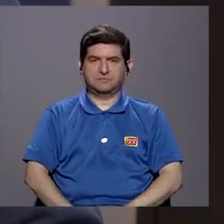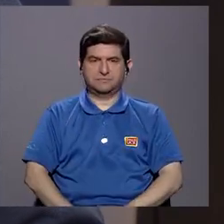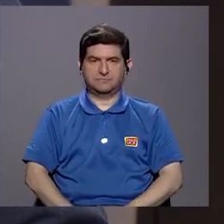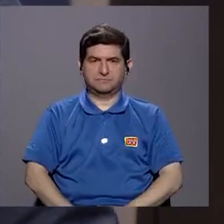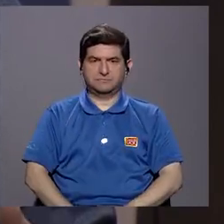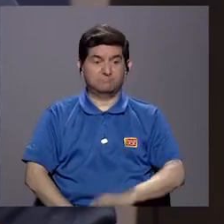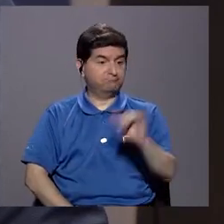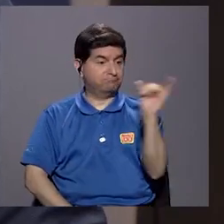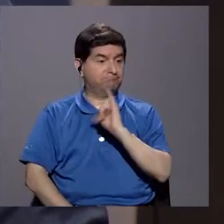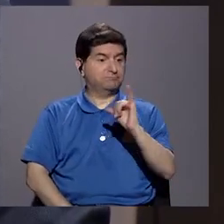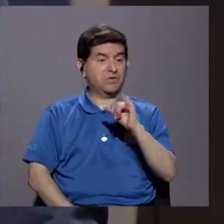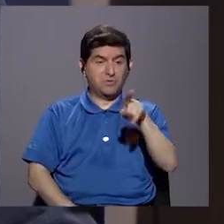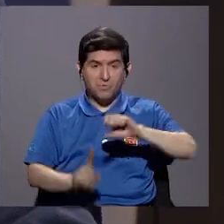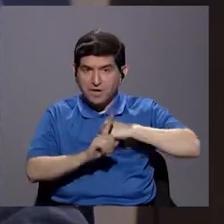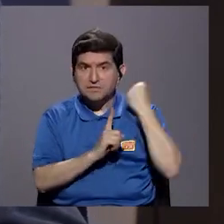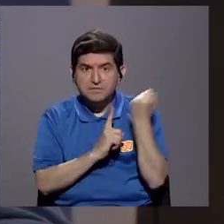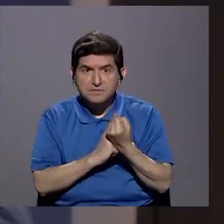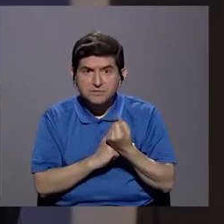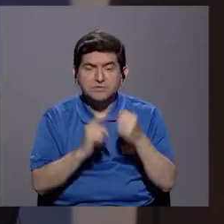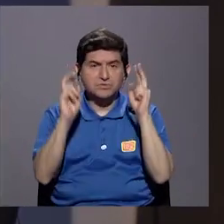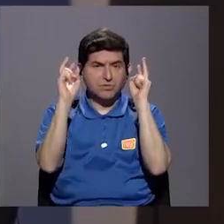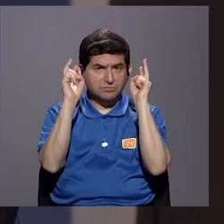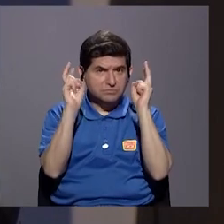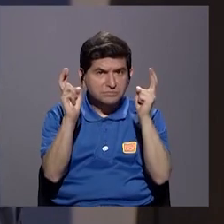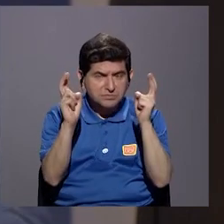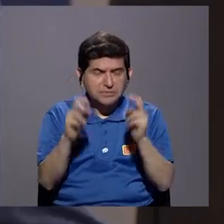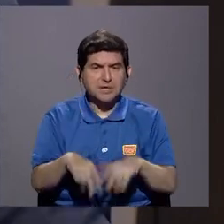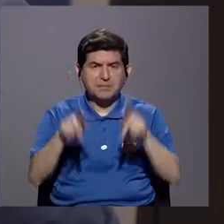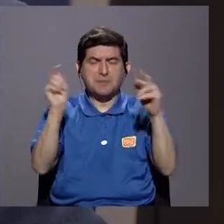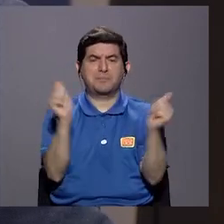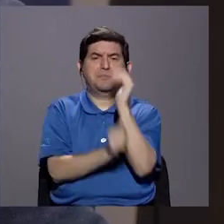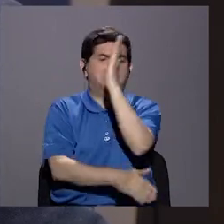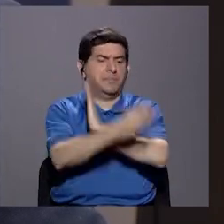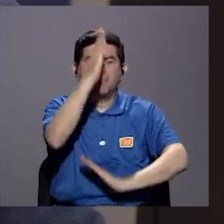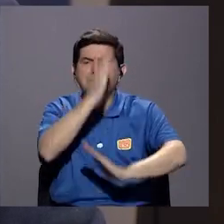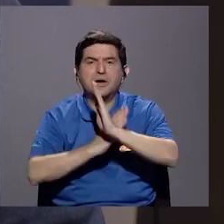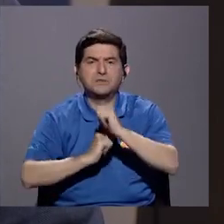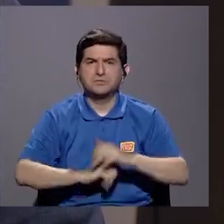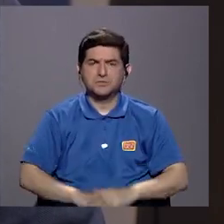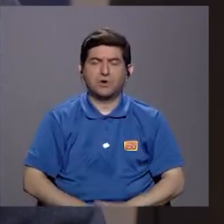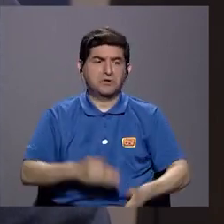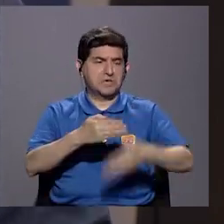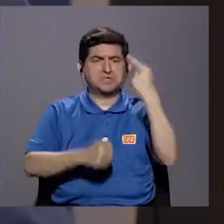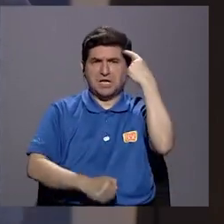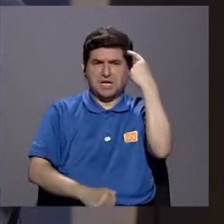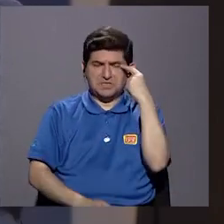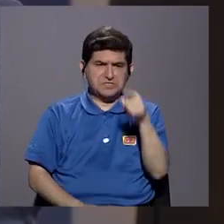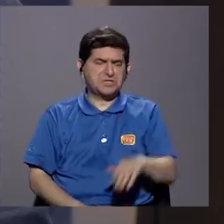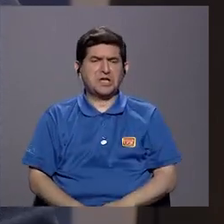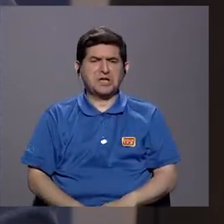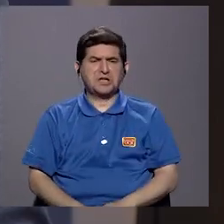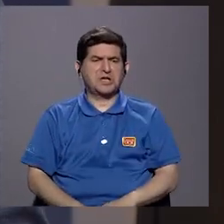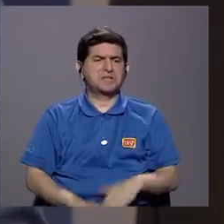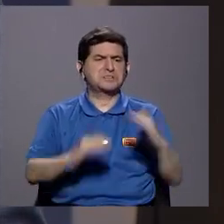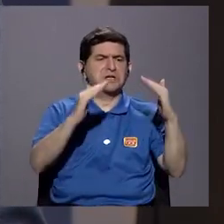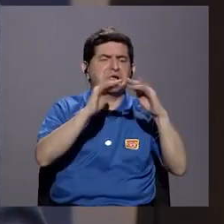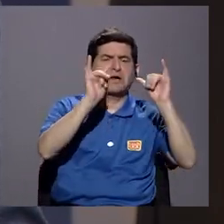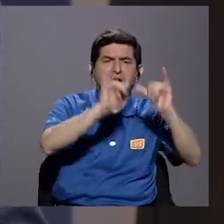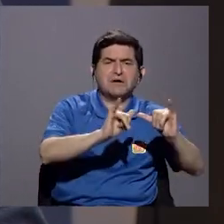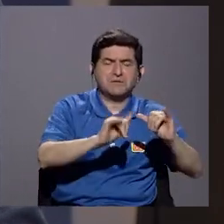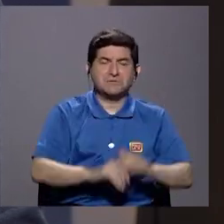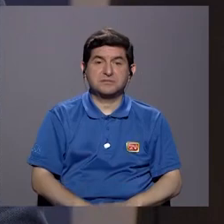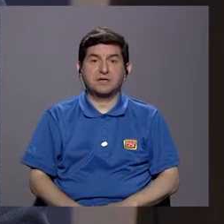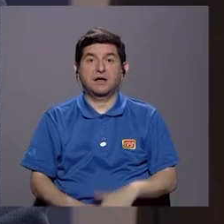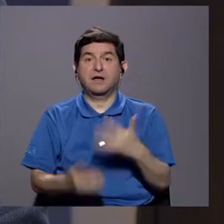Bueno, como este, como en el tema, qué sé yo, de las personas con discapacidad, que antes pensábamos que tienen que ser recluidas en una casa. Bueno,